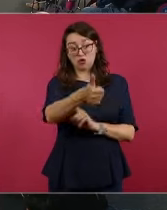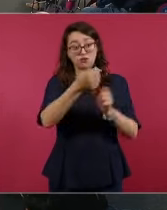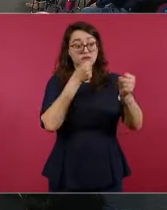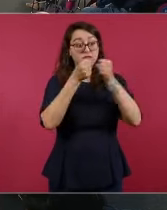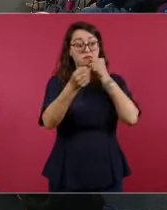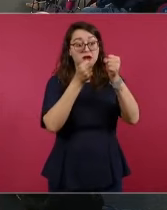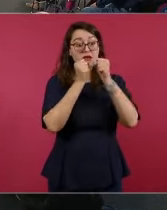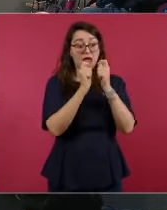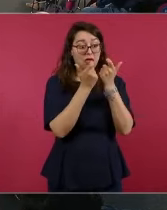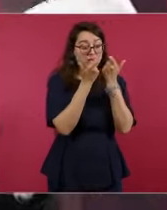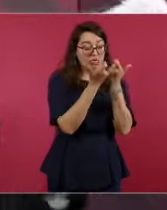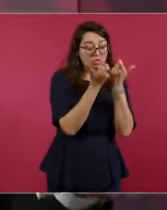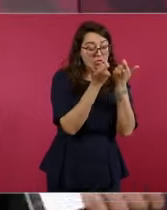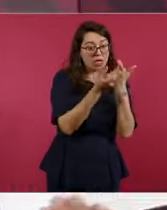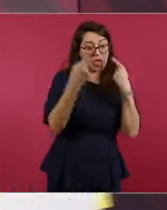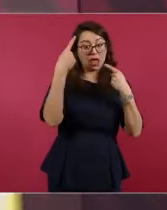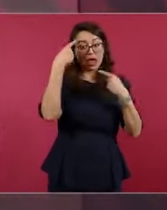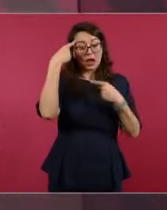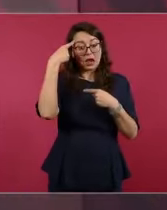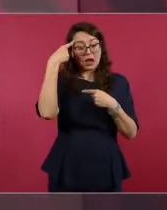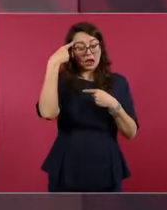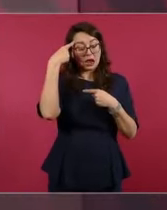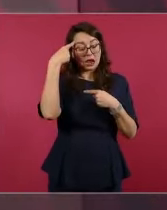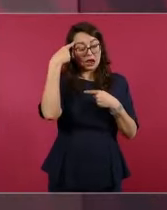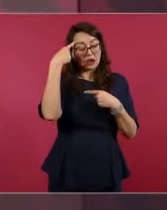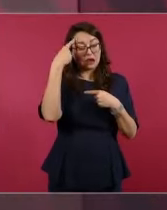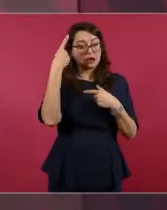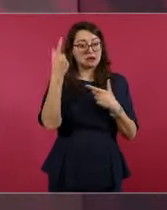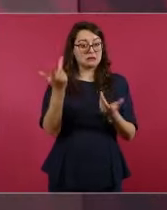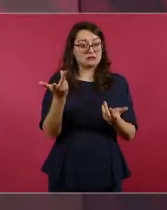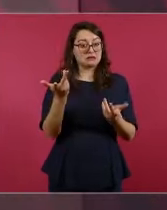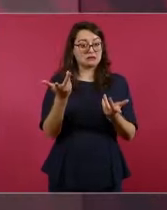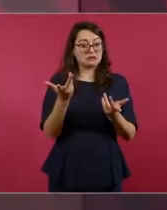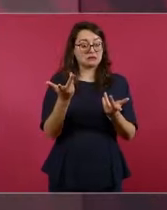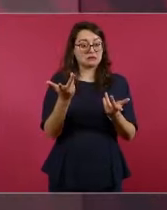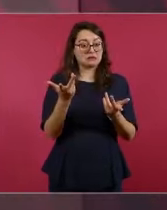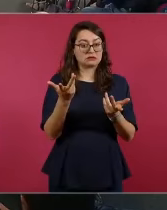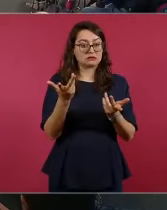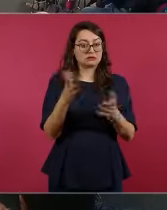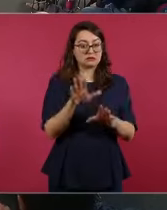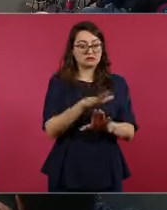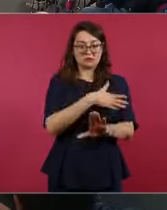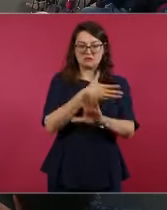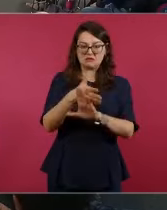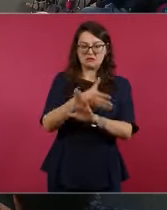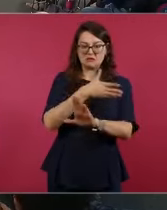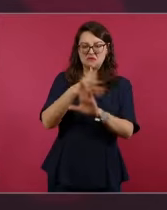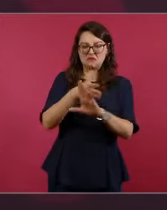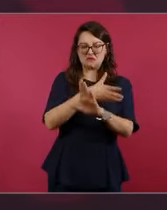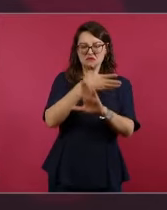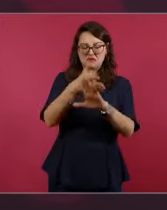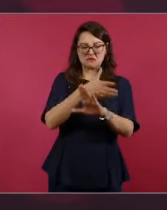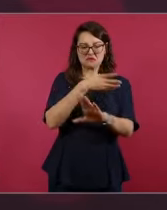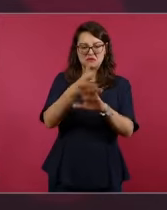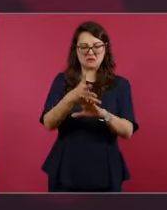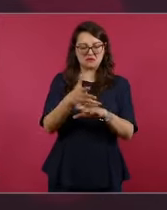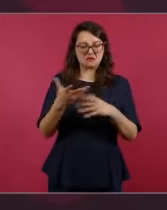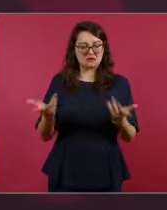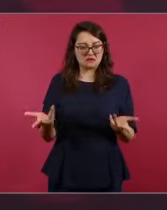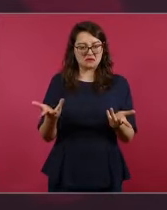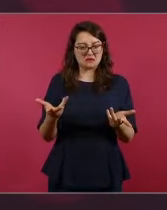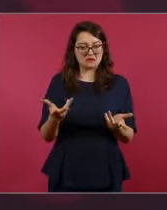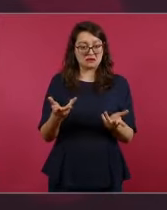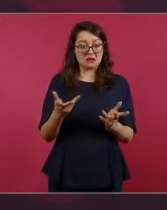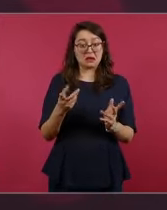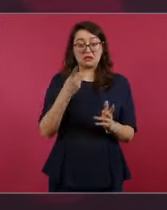han echado a andar una campaña acusándonos de que